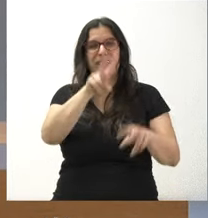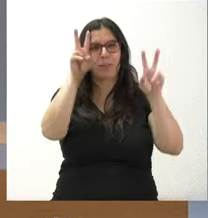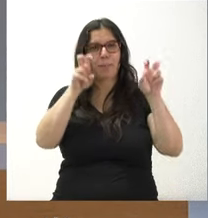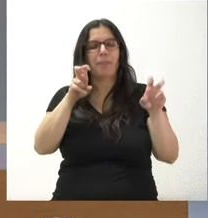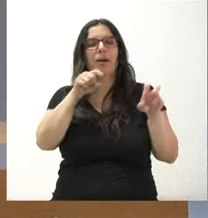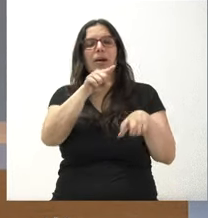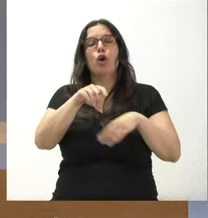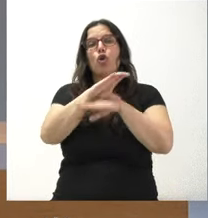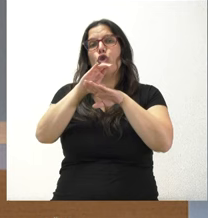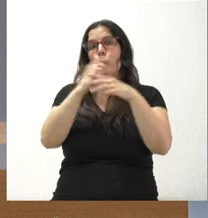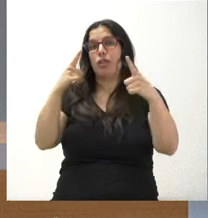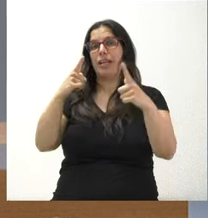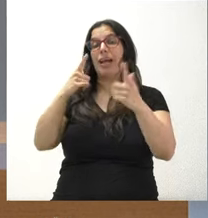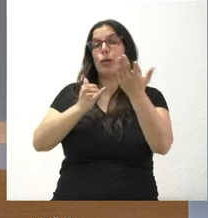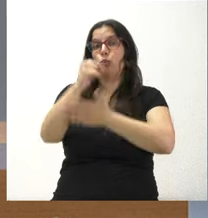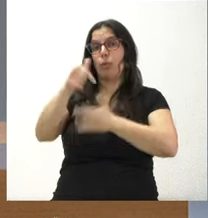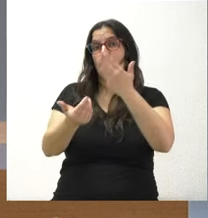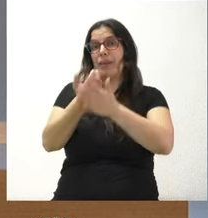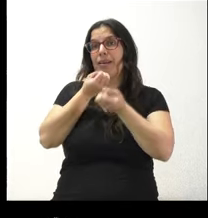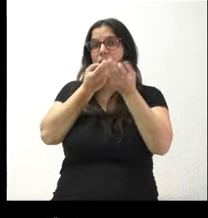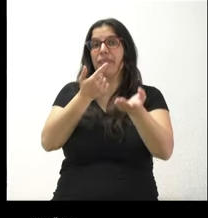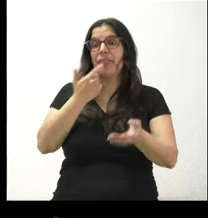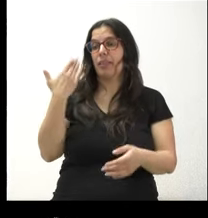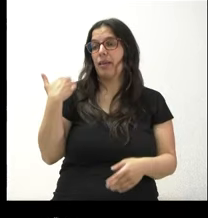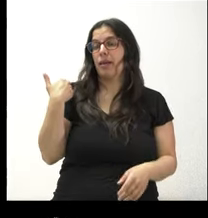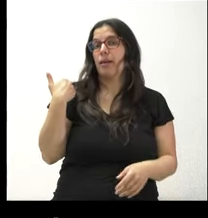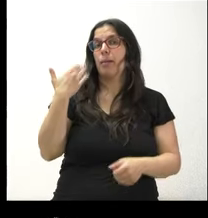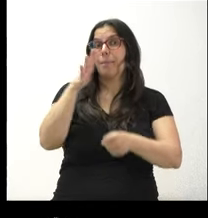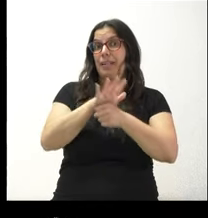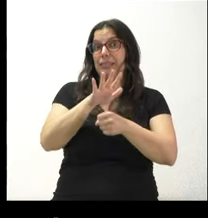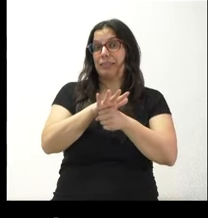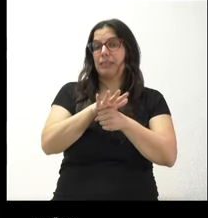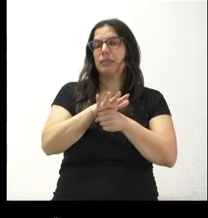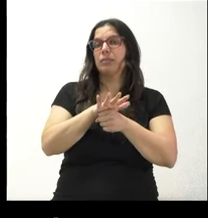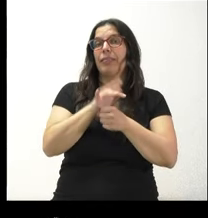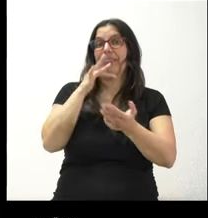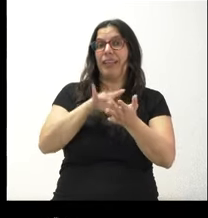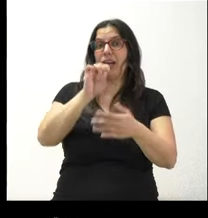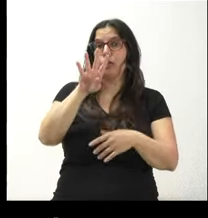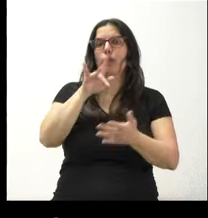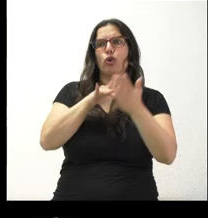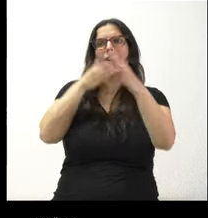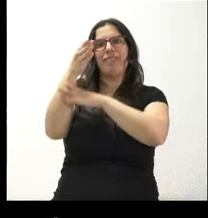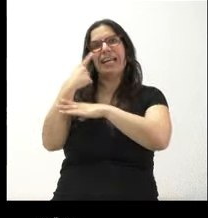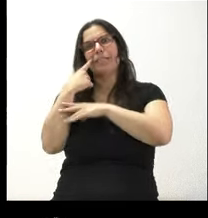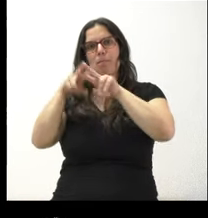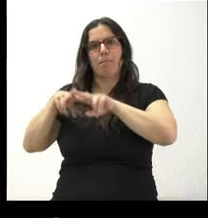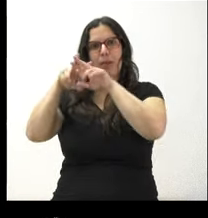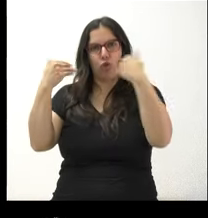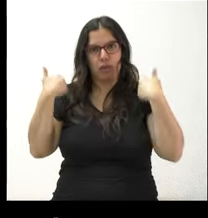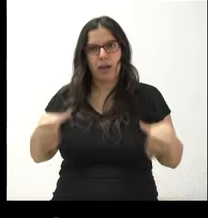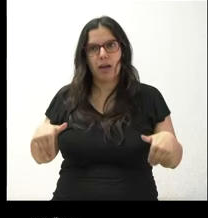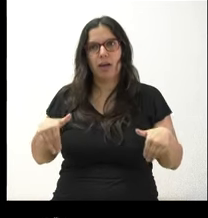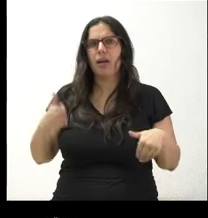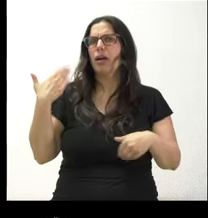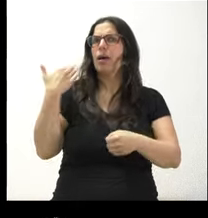Consejería de Agricultura ha informado esta mañana que el pasado 14, el pasado martes, se realizó una inspección. ¿Por qué se realizó